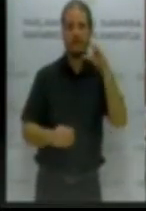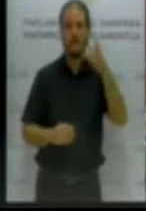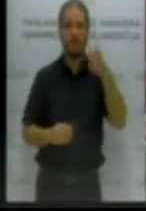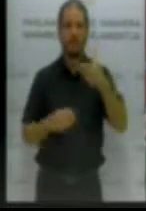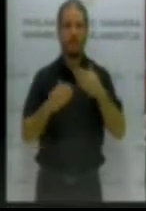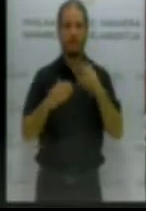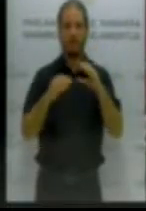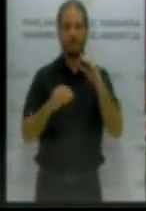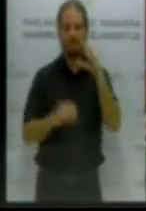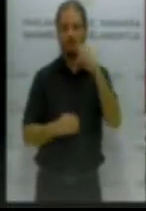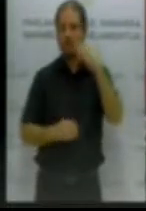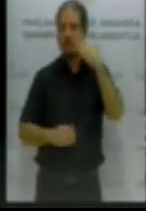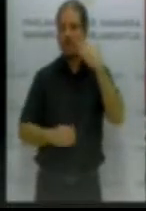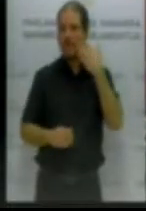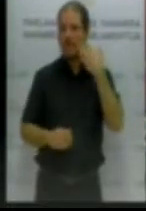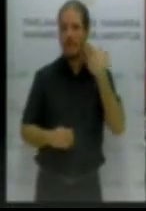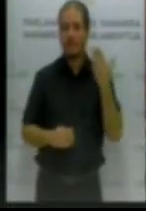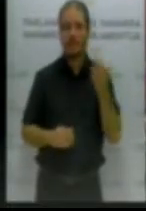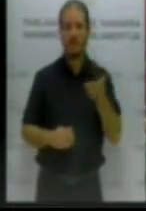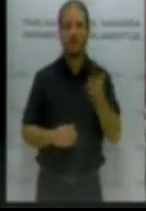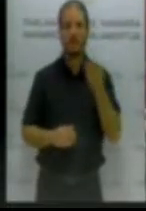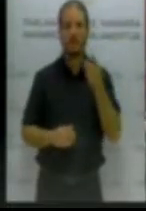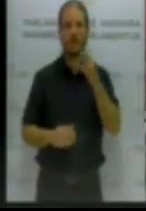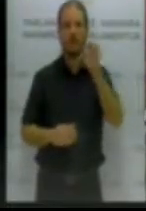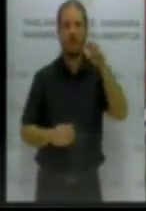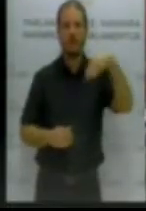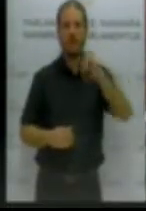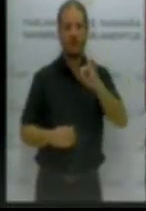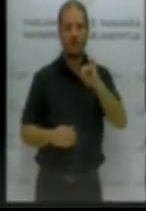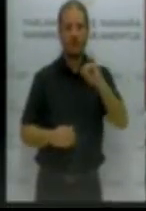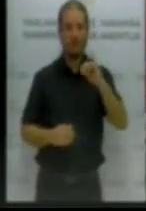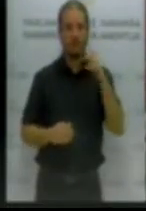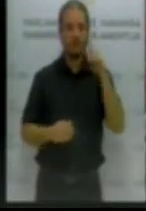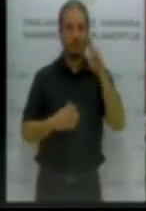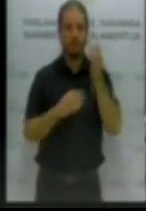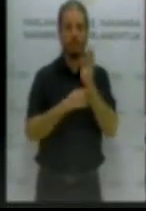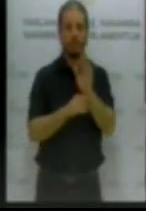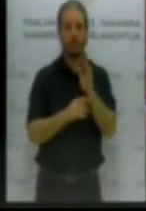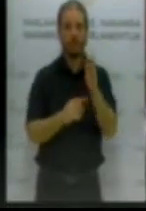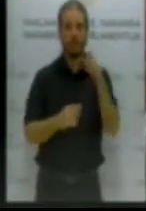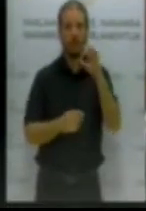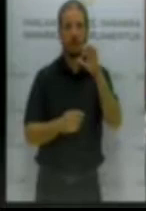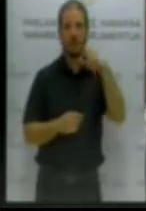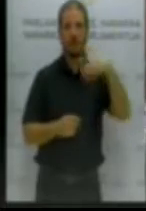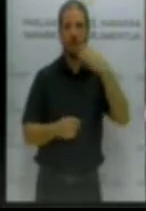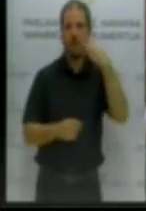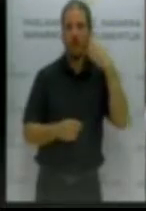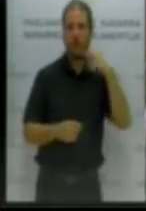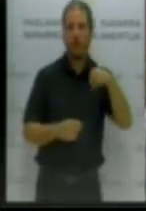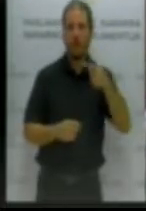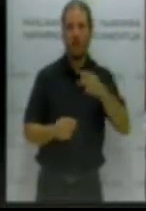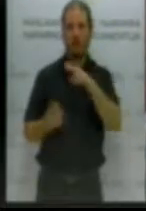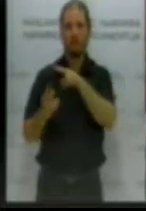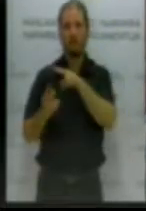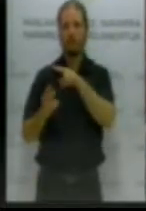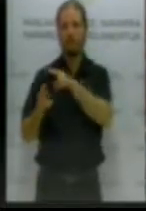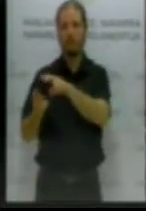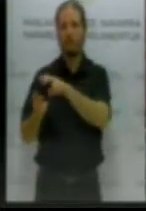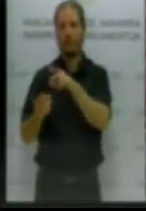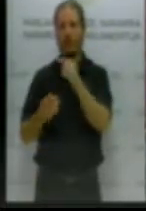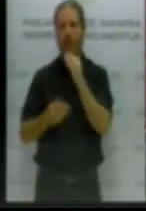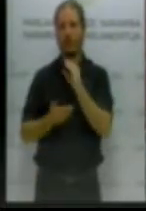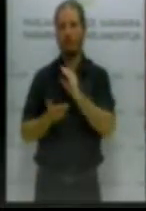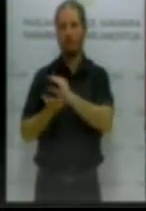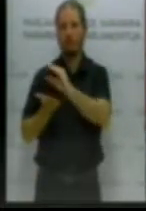una cuantía decente, que representa el SMI vigente en cada momento, la renta de las personas que cuentan con pensiones